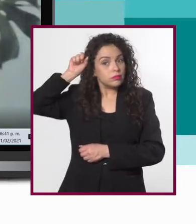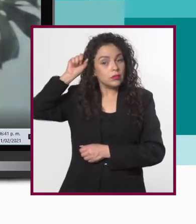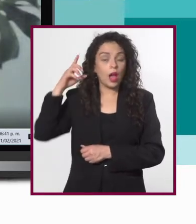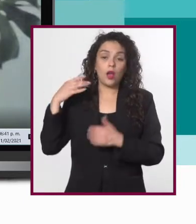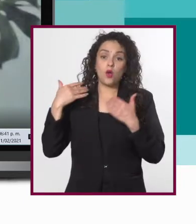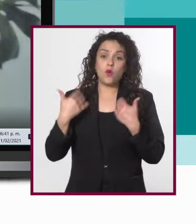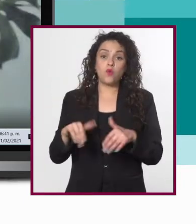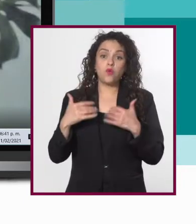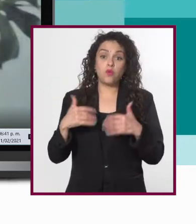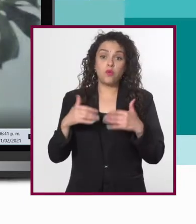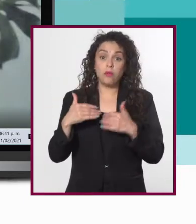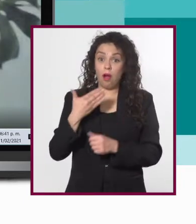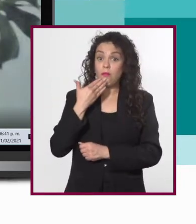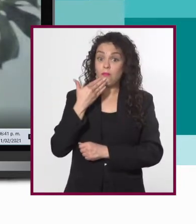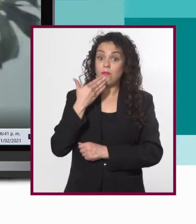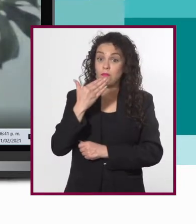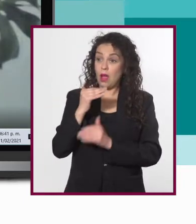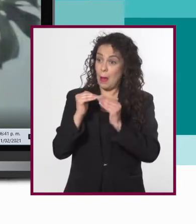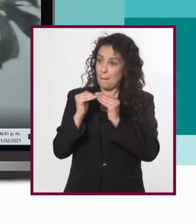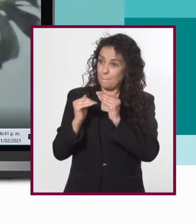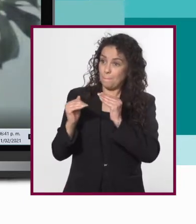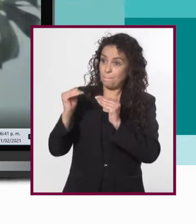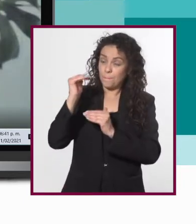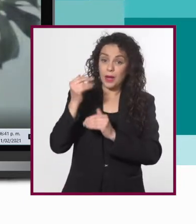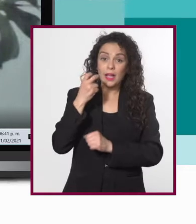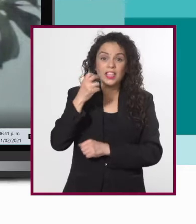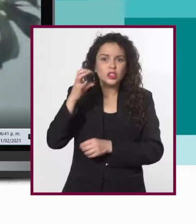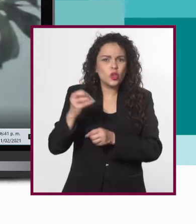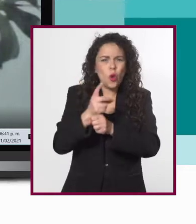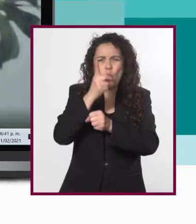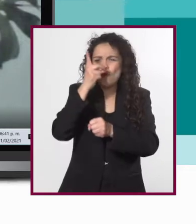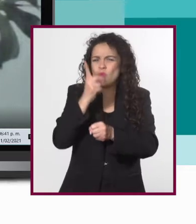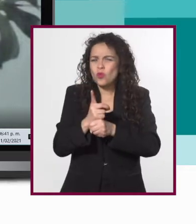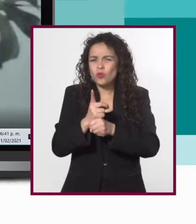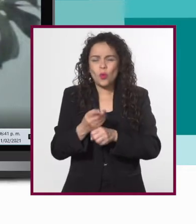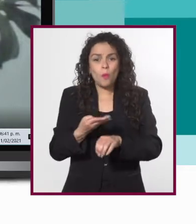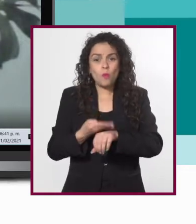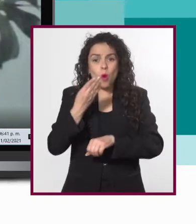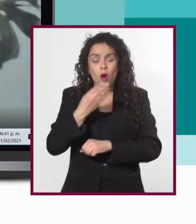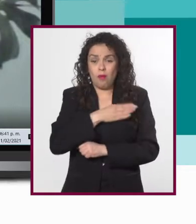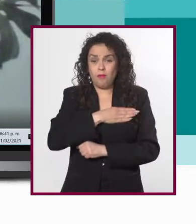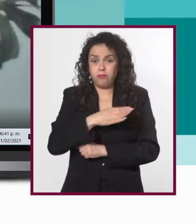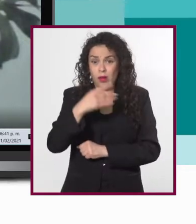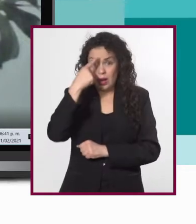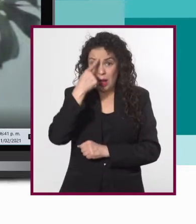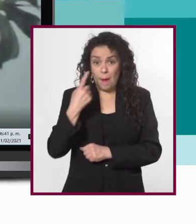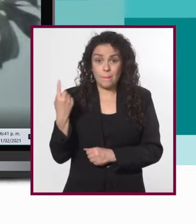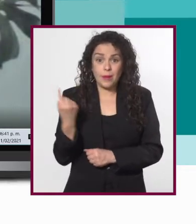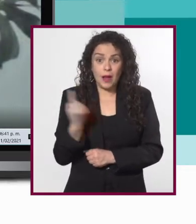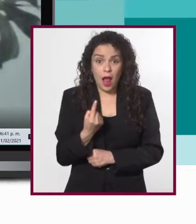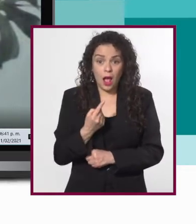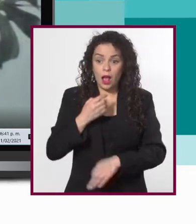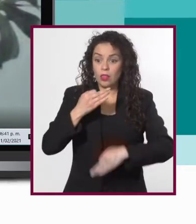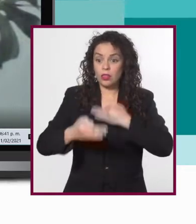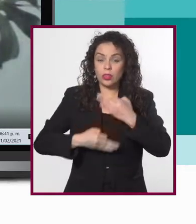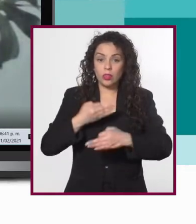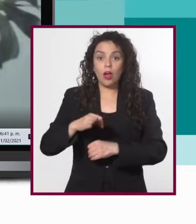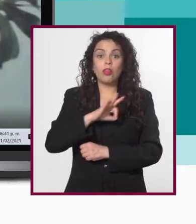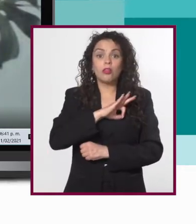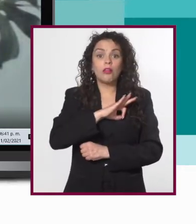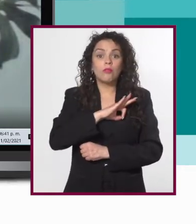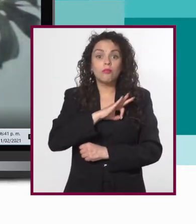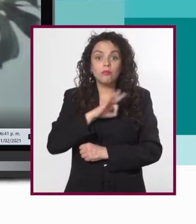tienen un alcance muy bueno y es una gran oportunidad para que todos